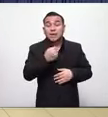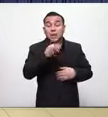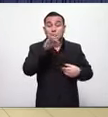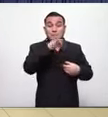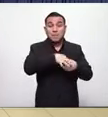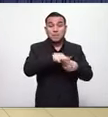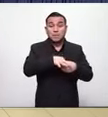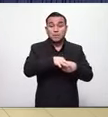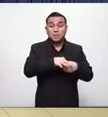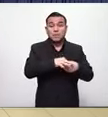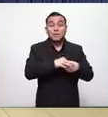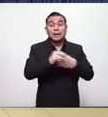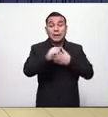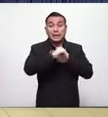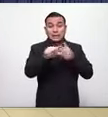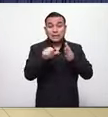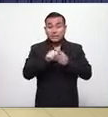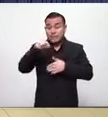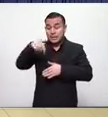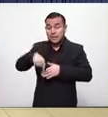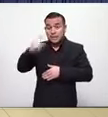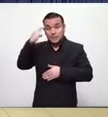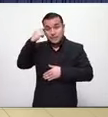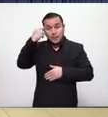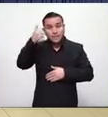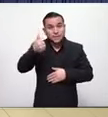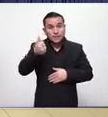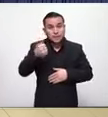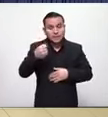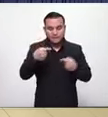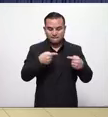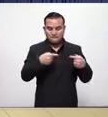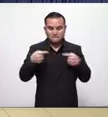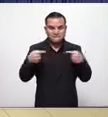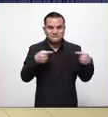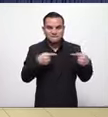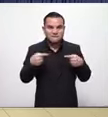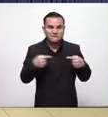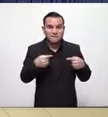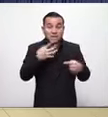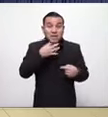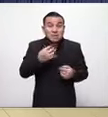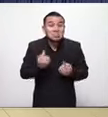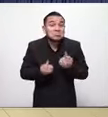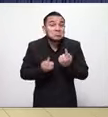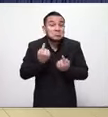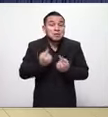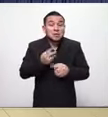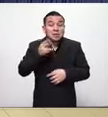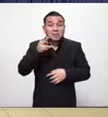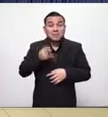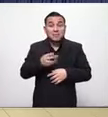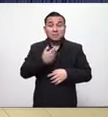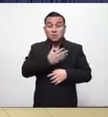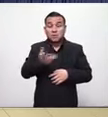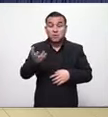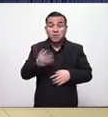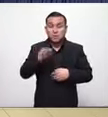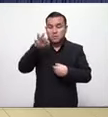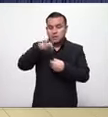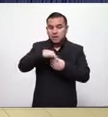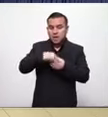votos aquí está la razón esa es la realidad resultado también de dinámicas de procesos